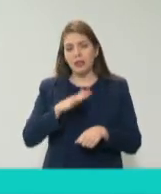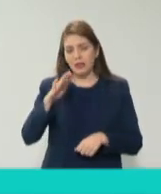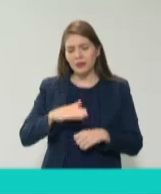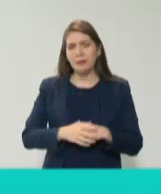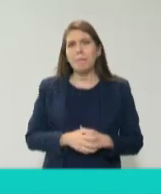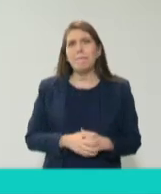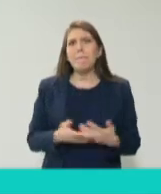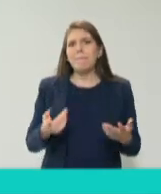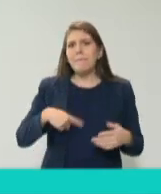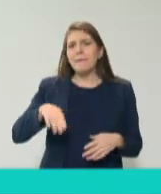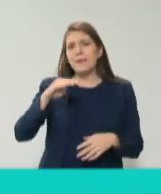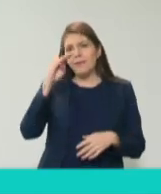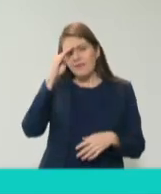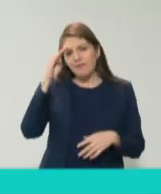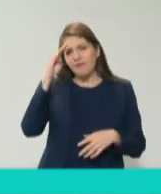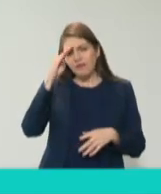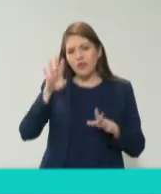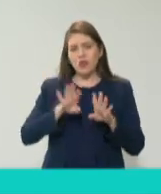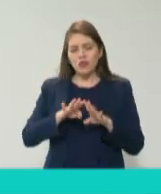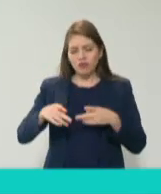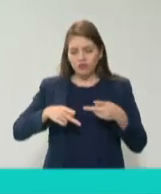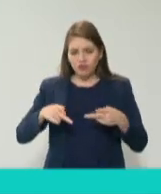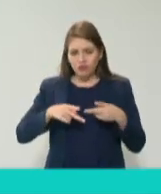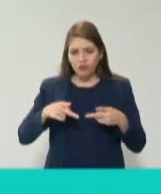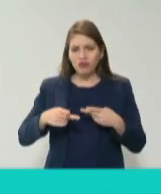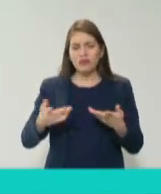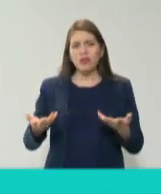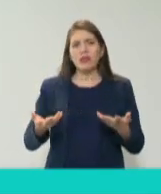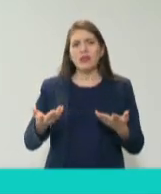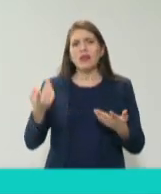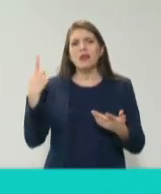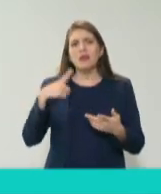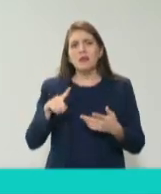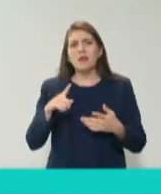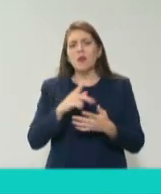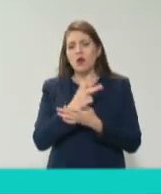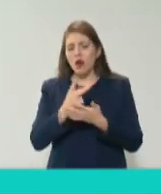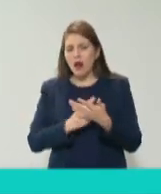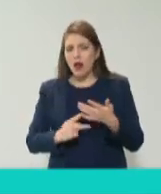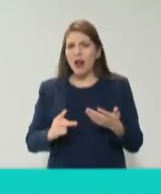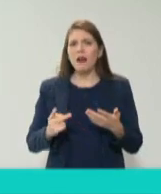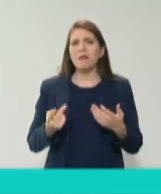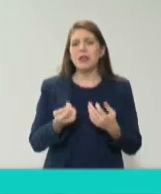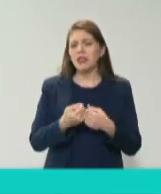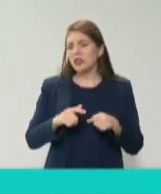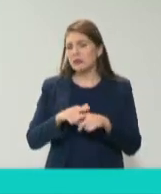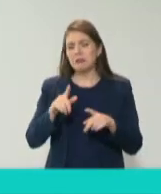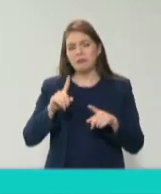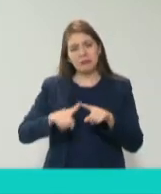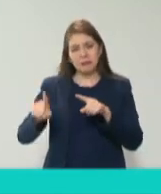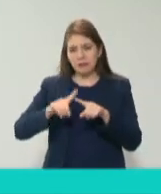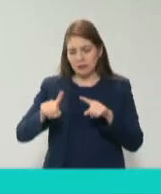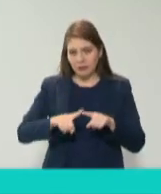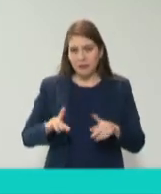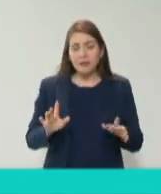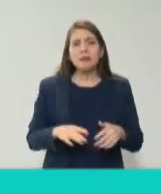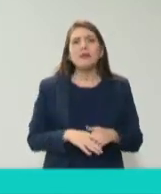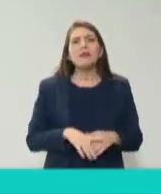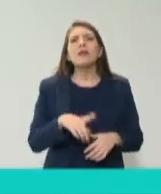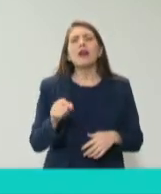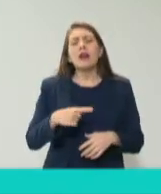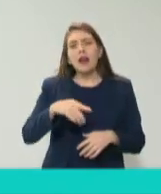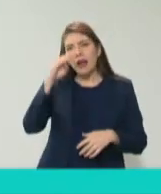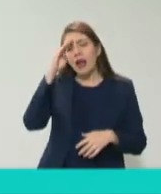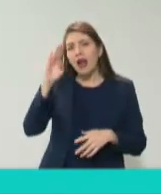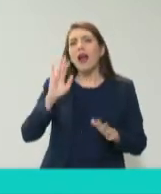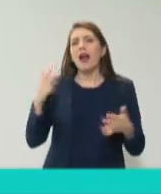habíamos implementado estrategias sobre programas sociales etcétera etcétera pero finalmente llegamos a esta conclusión y dijimos bueno a ver